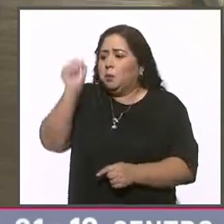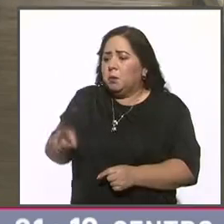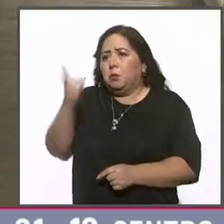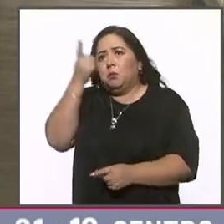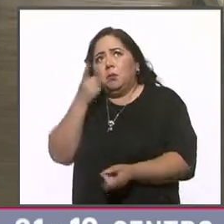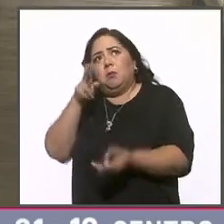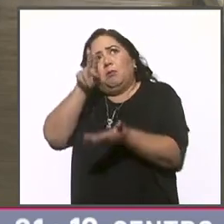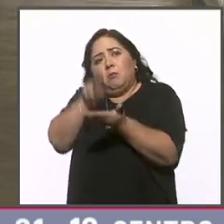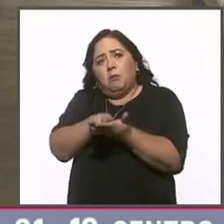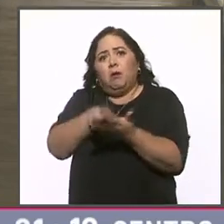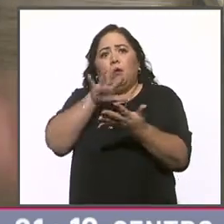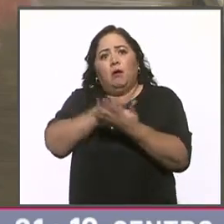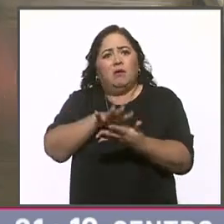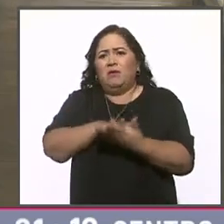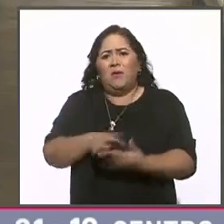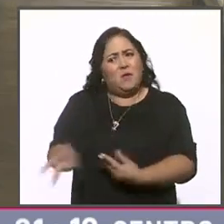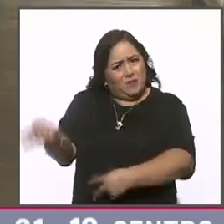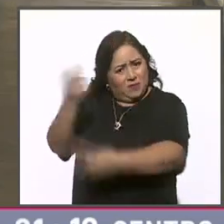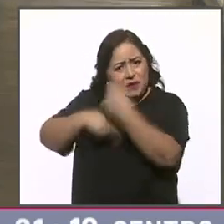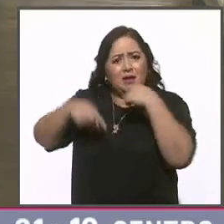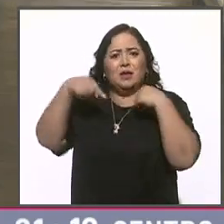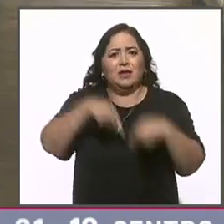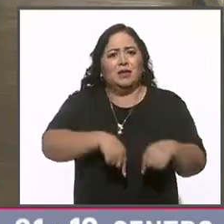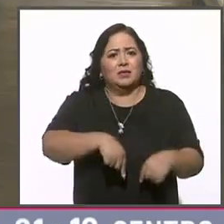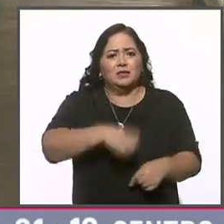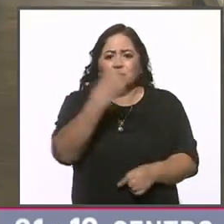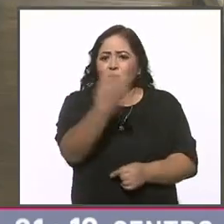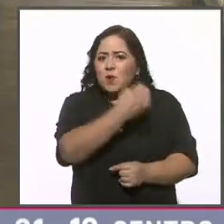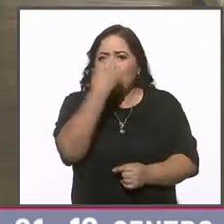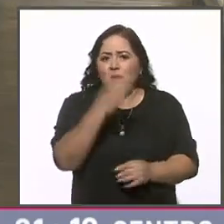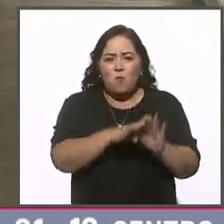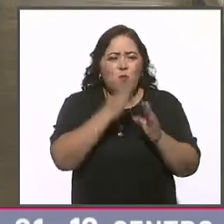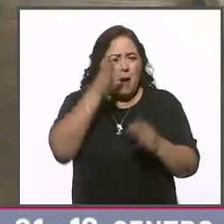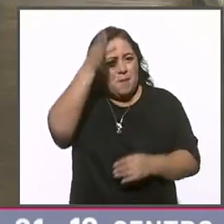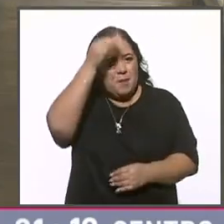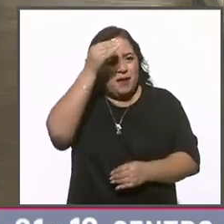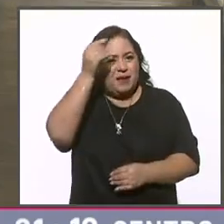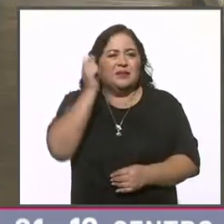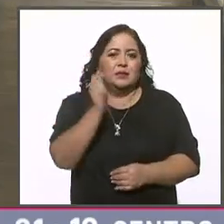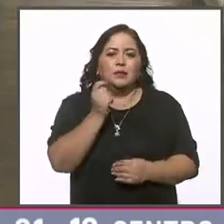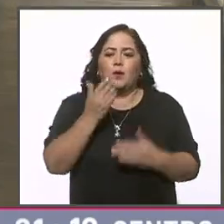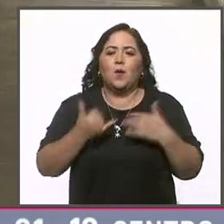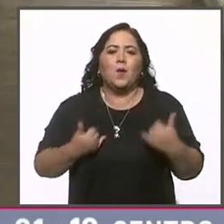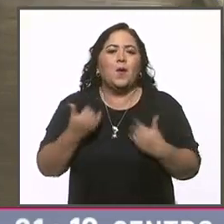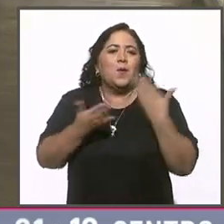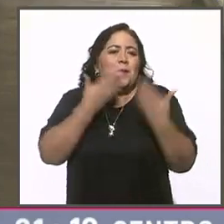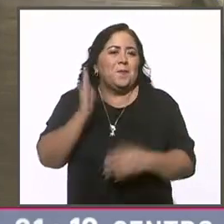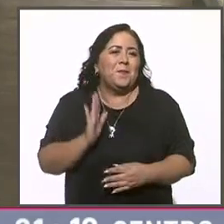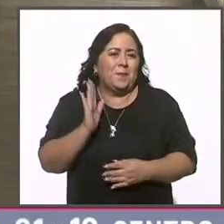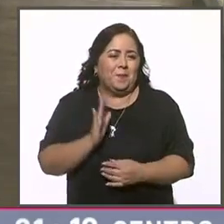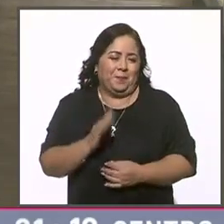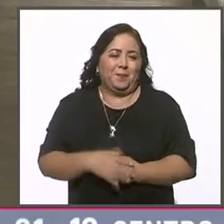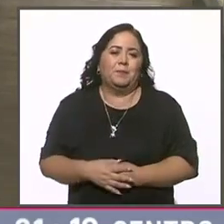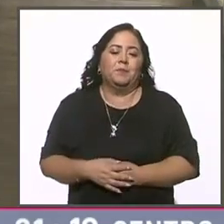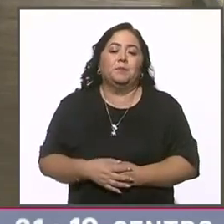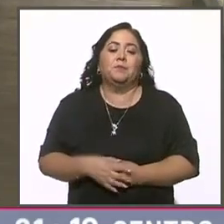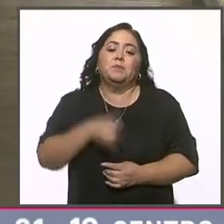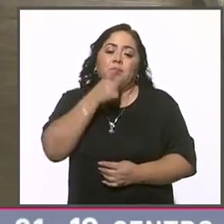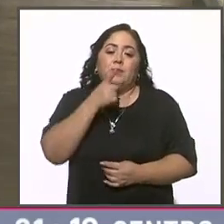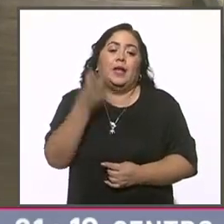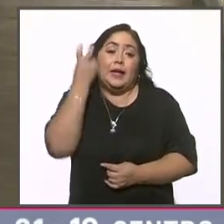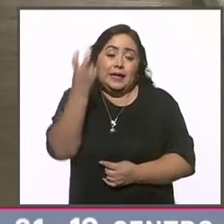dormitorio, que vengan aquí al entrar al centro escolar como estudiantes. Meramente